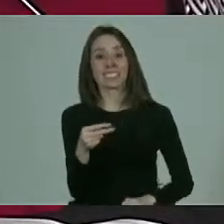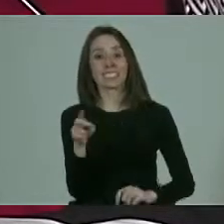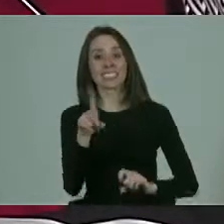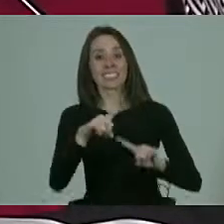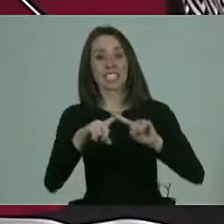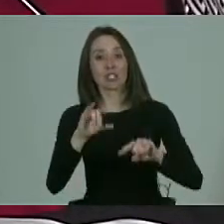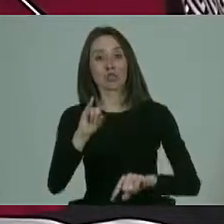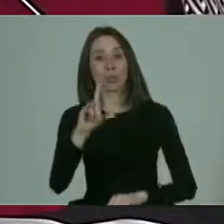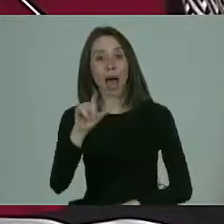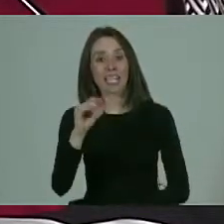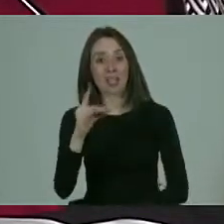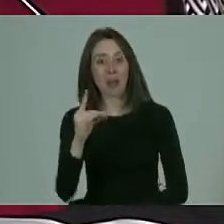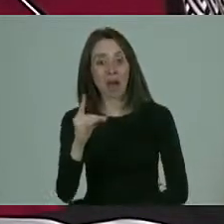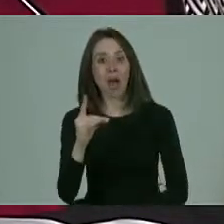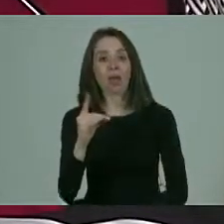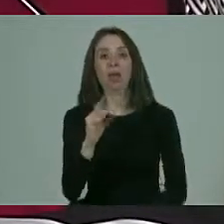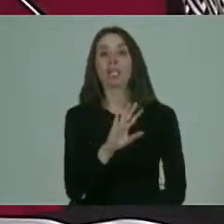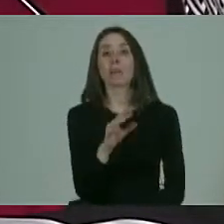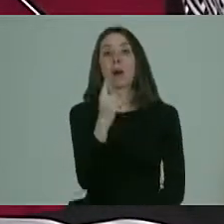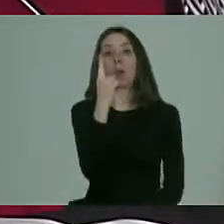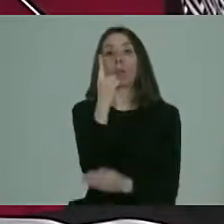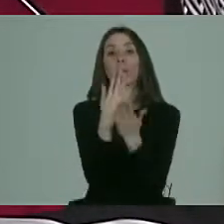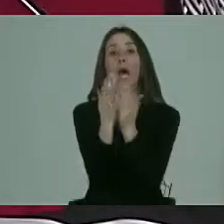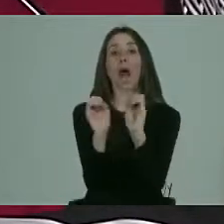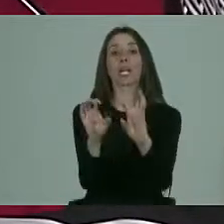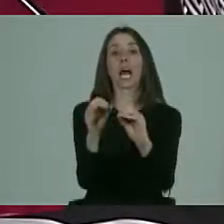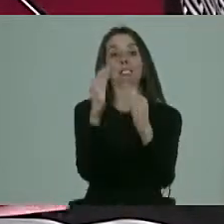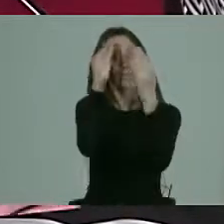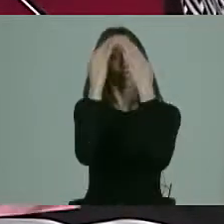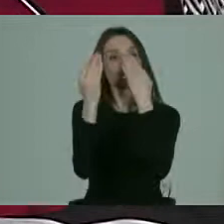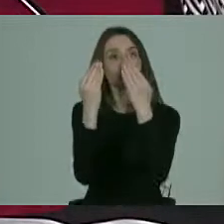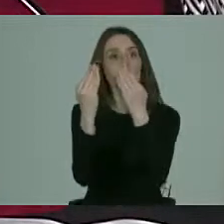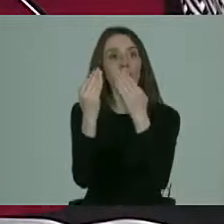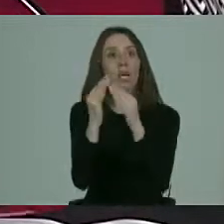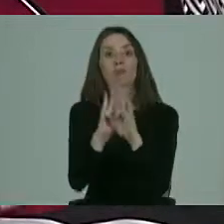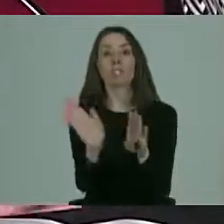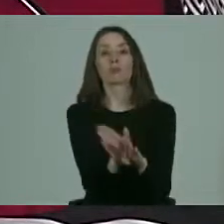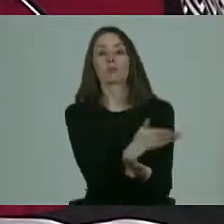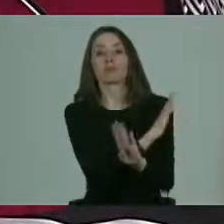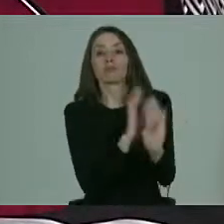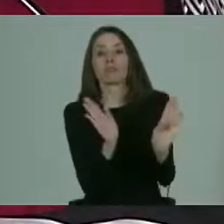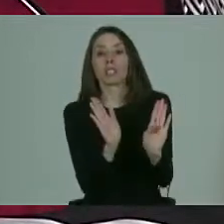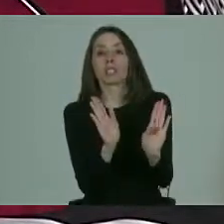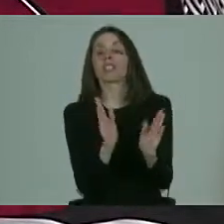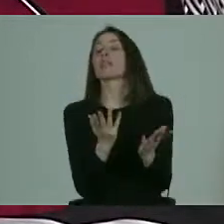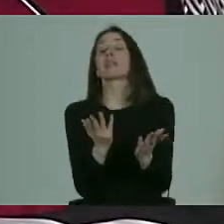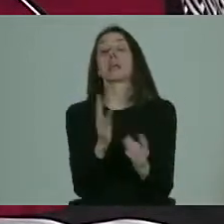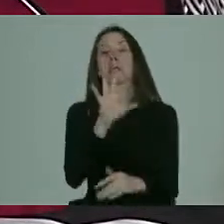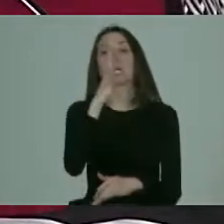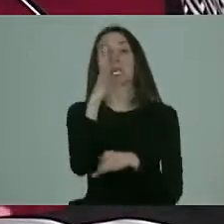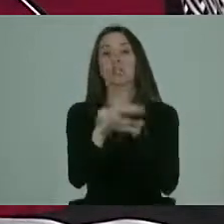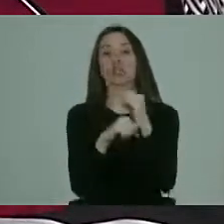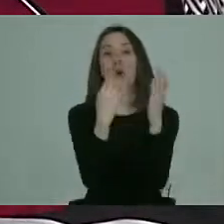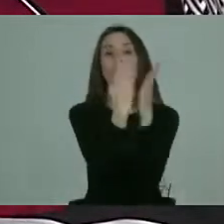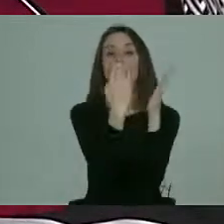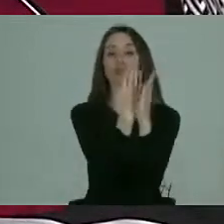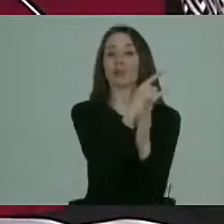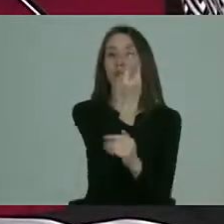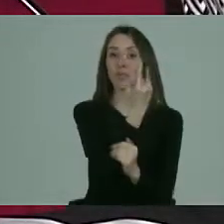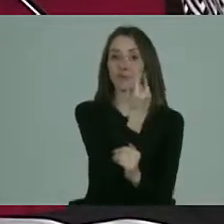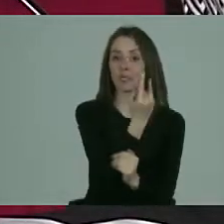aparte de ser una clase de psicología, pasó. Y eso puede ser en quinto año y sería.